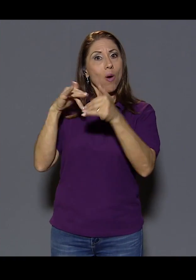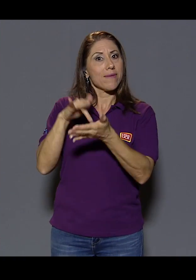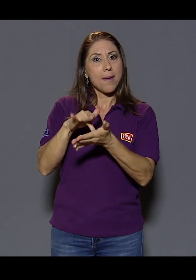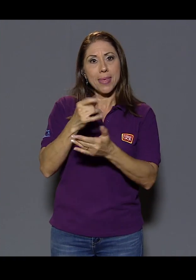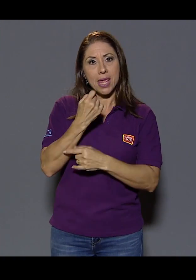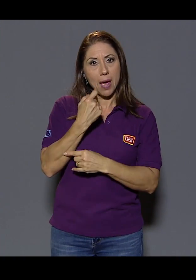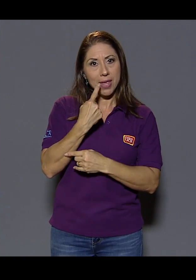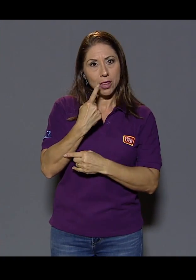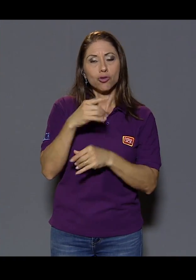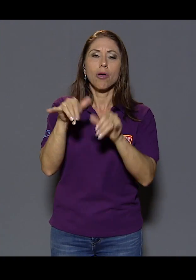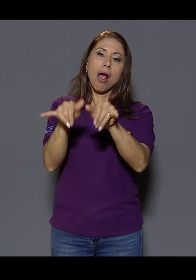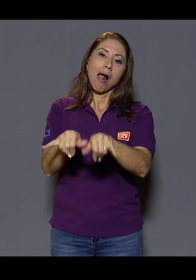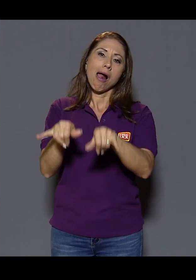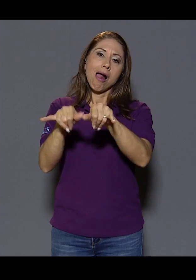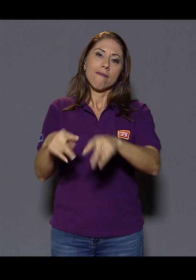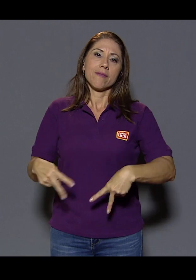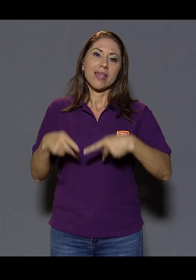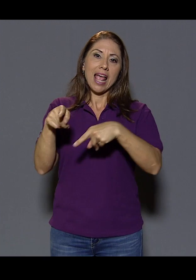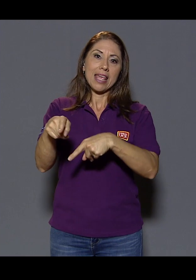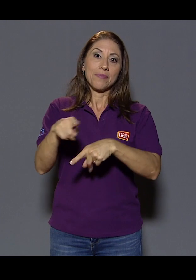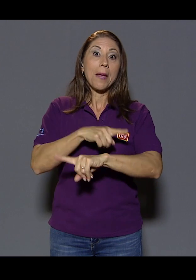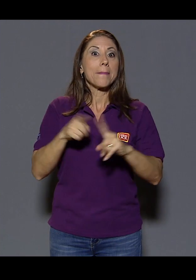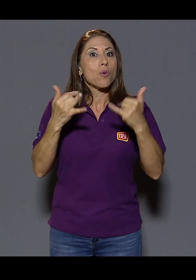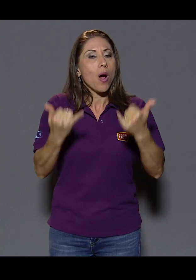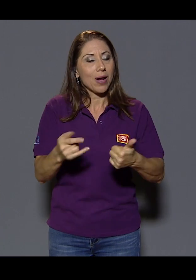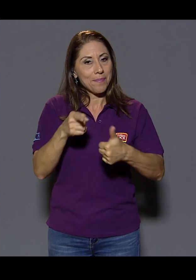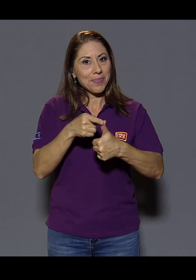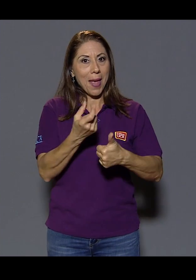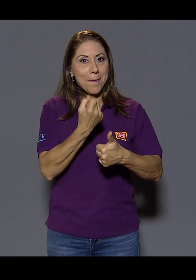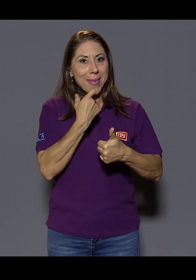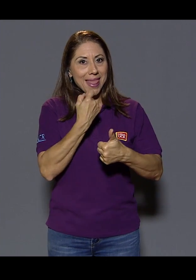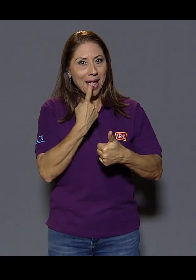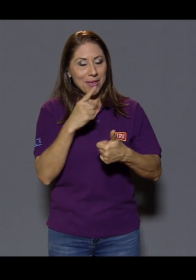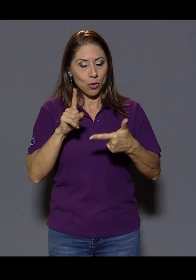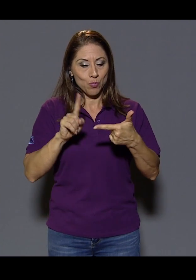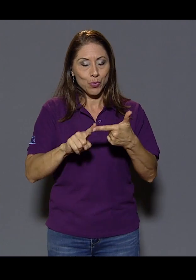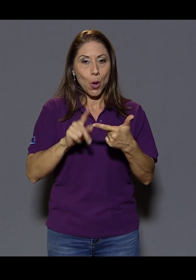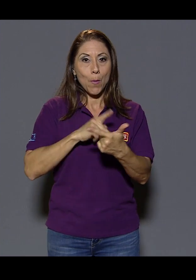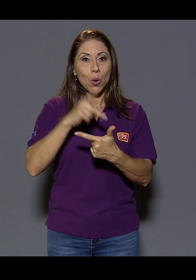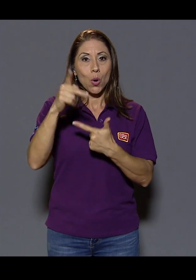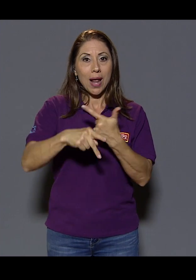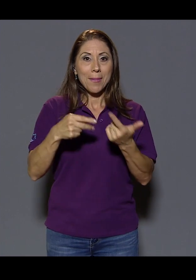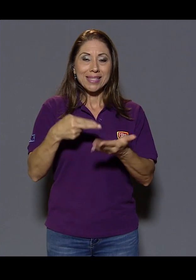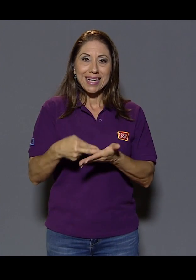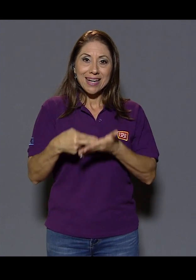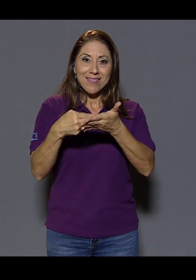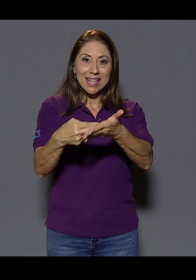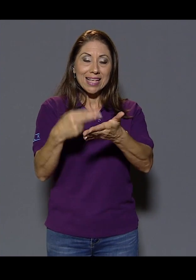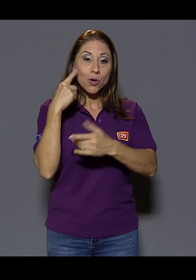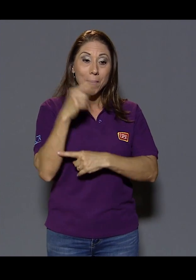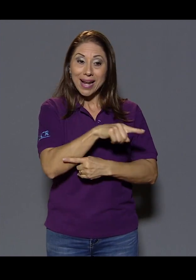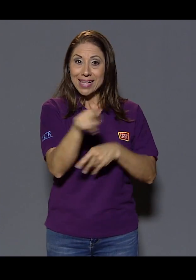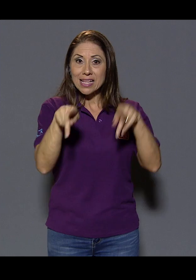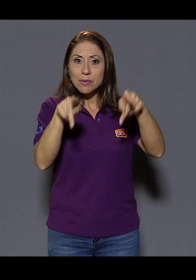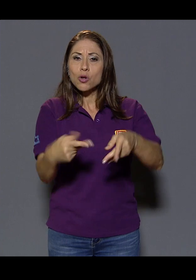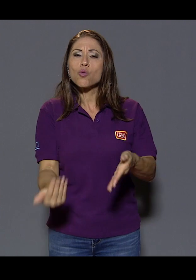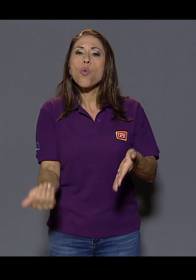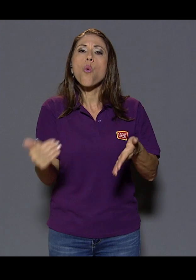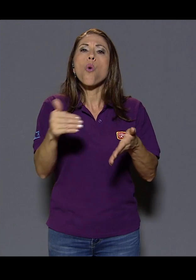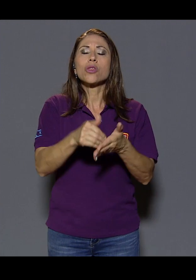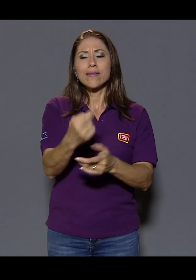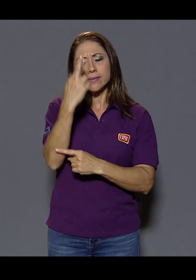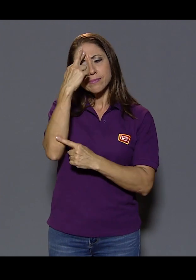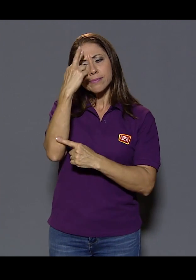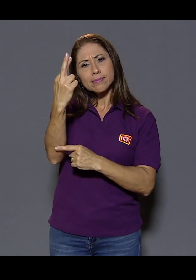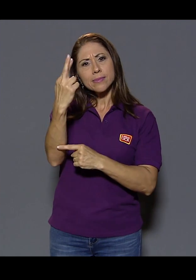El medicamento más los programas de rehabilitación que son para que vuelvan a respetar las normas